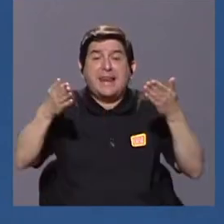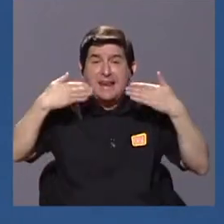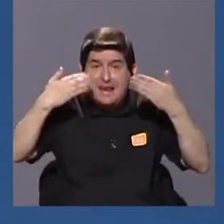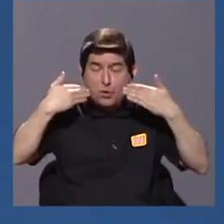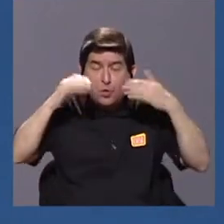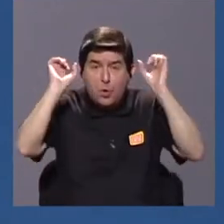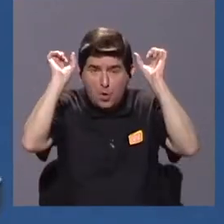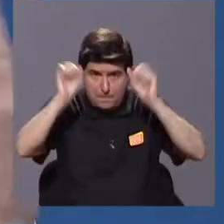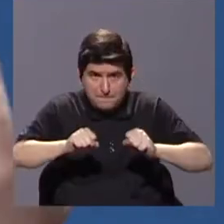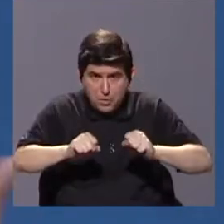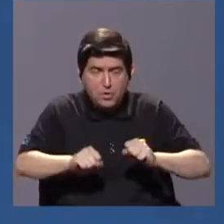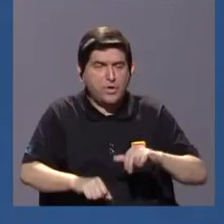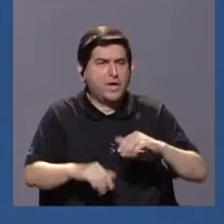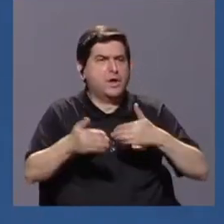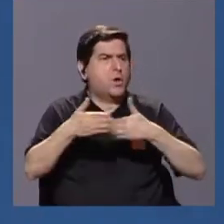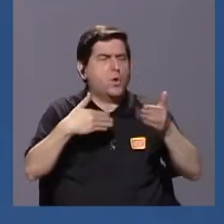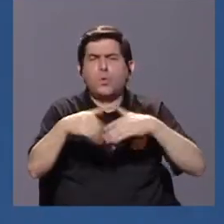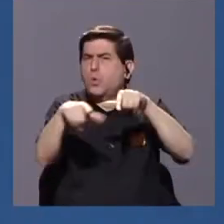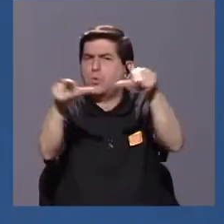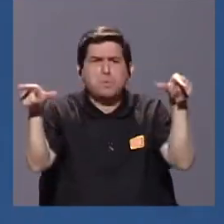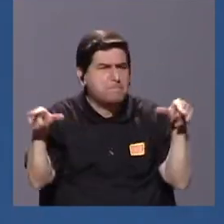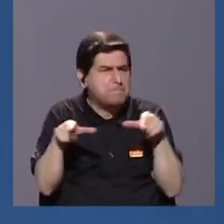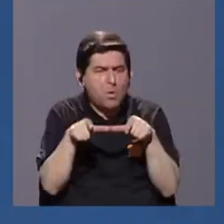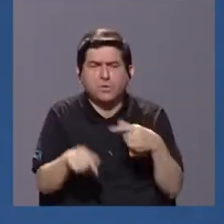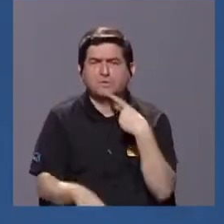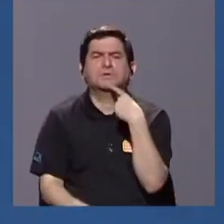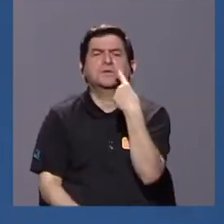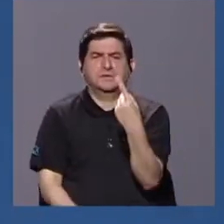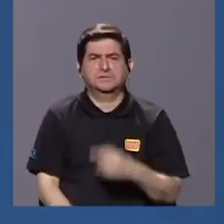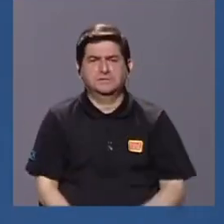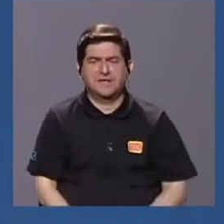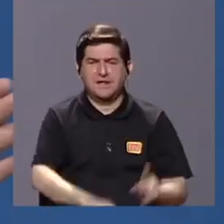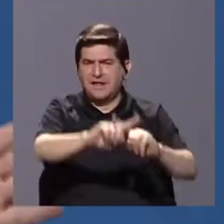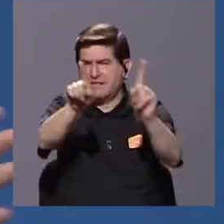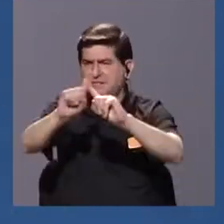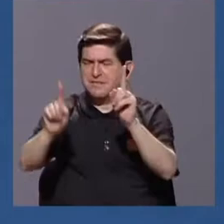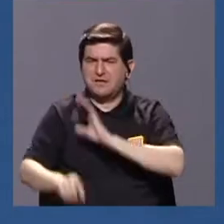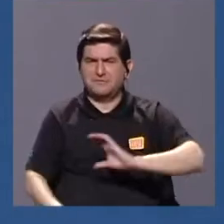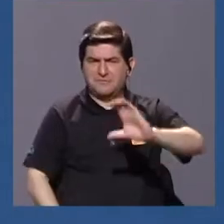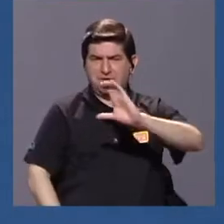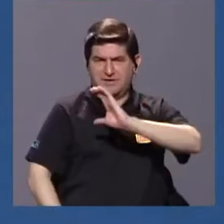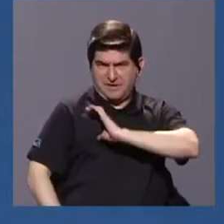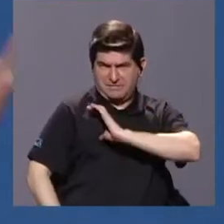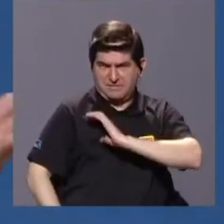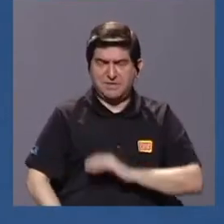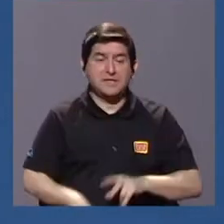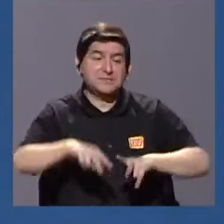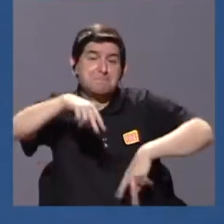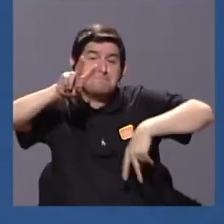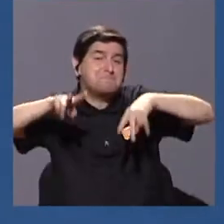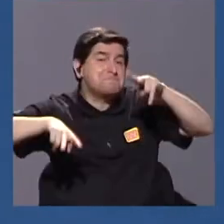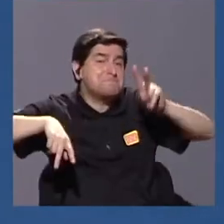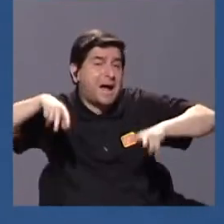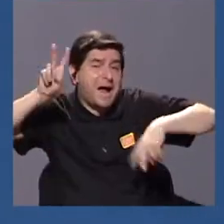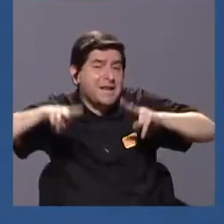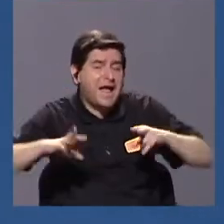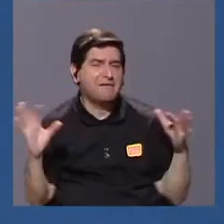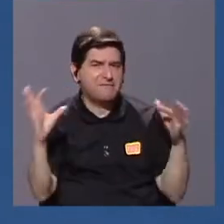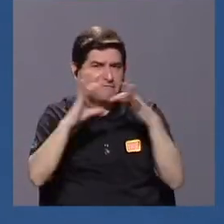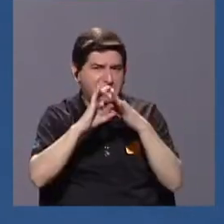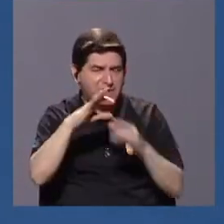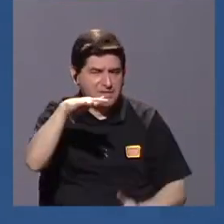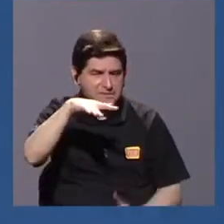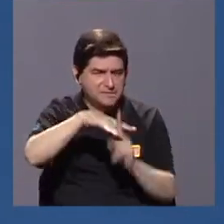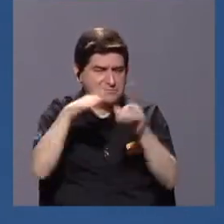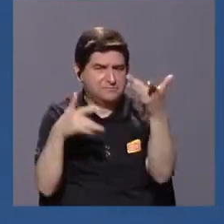podríamos, o en cualquier lugar, ¿verdad?, podríamos decir que hay diferentes aspectos o variables que pueden estar asociadas a la